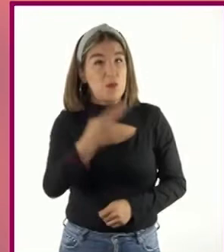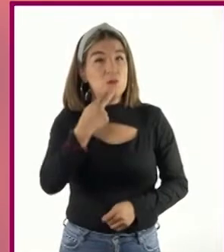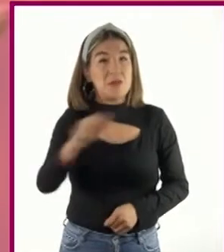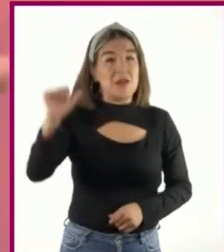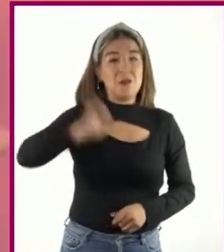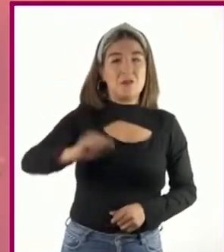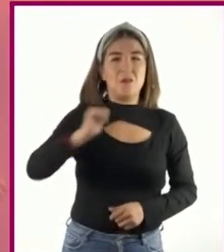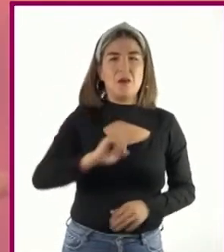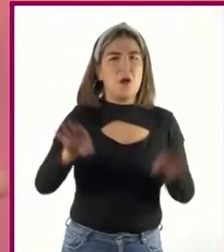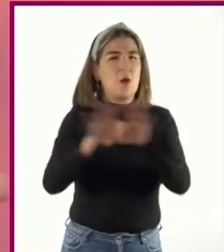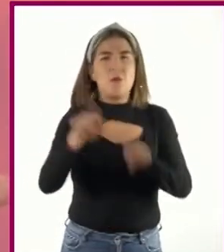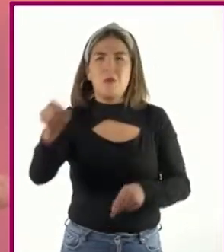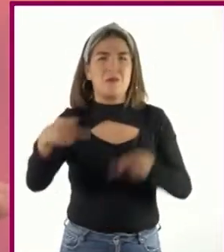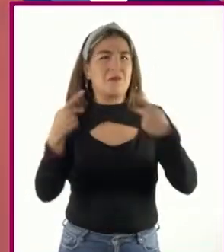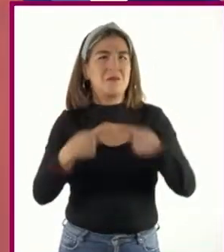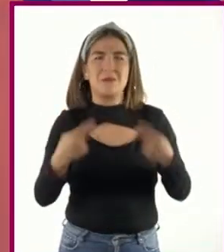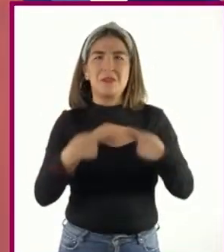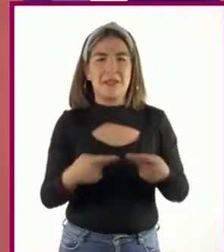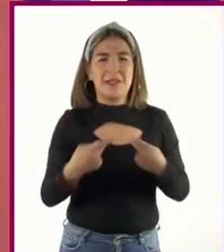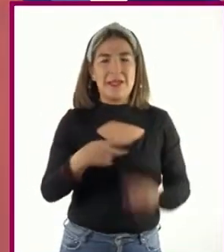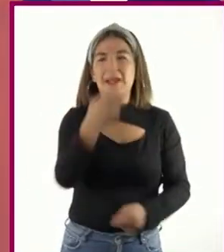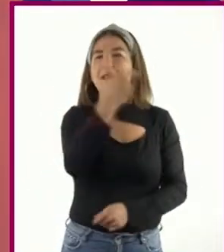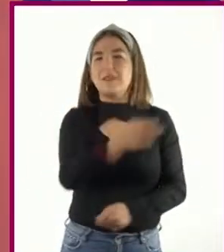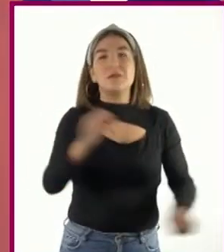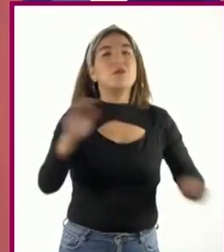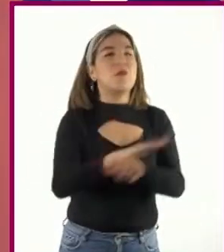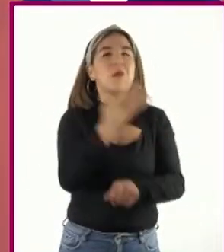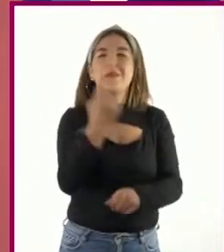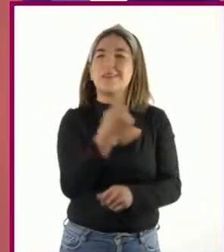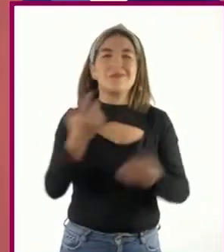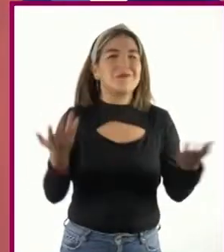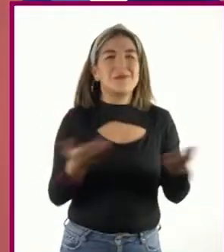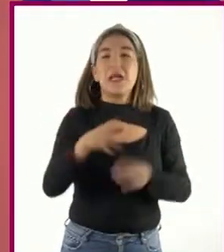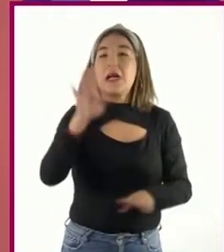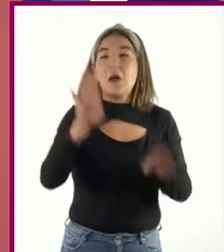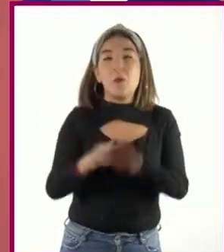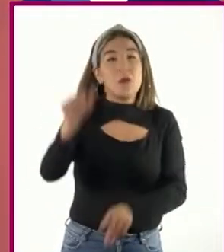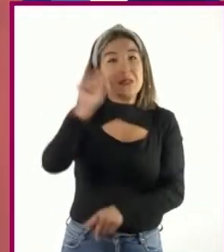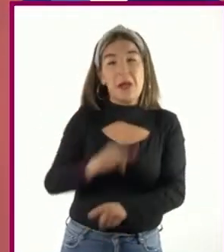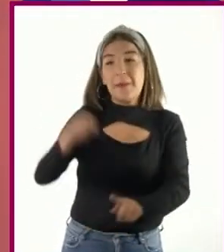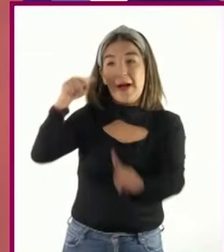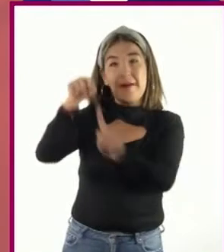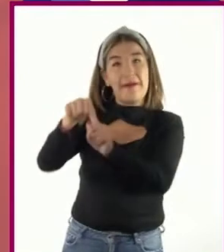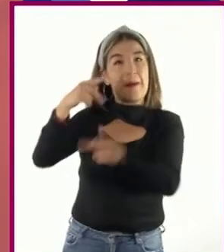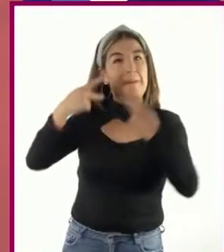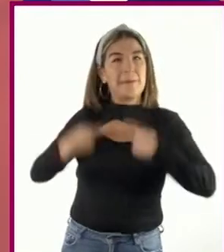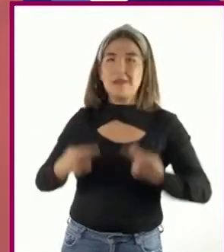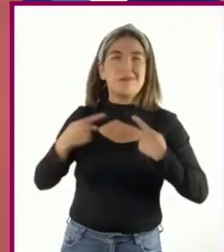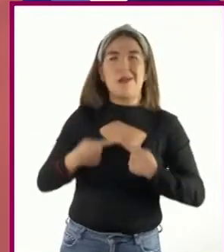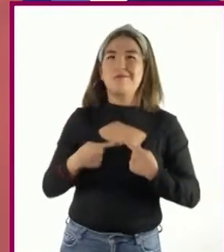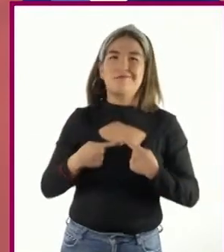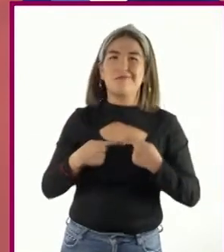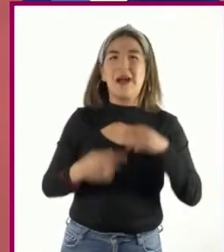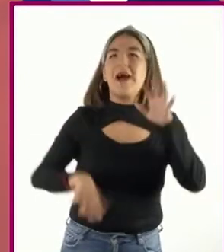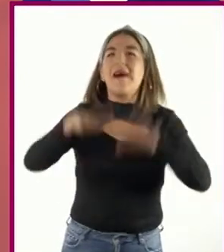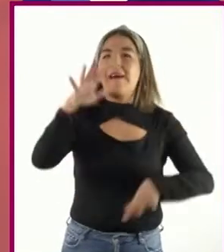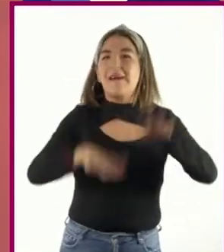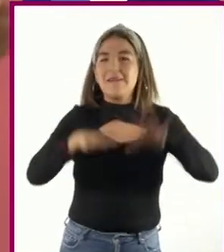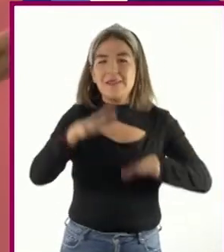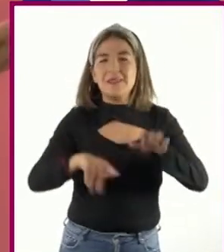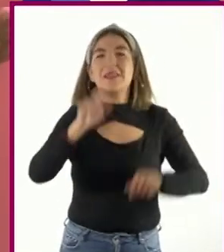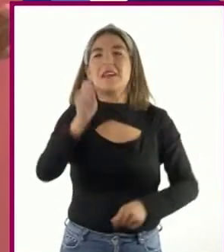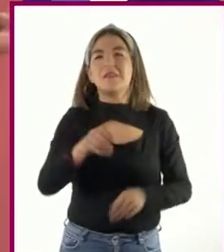nombres de las personas. Esto es porque no siempre nos estamos dirigiendo a un individuo. Muchas veces,